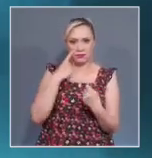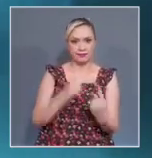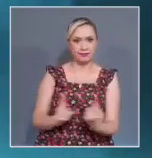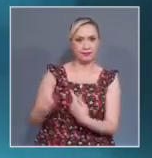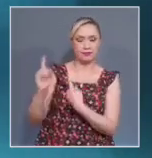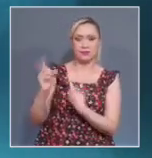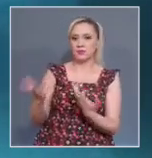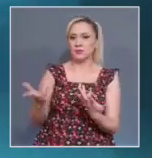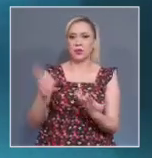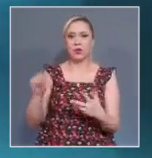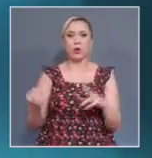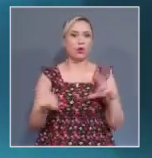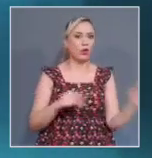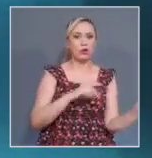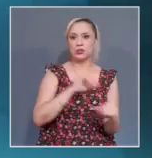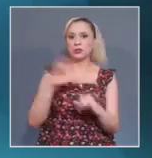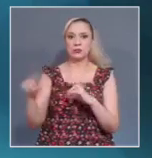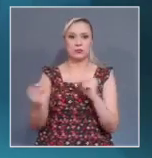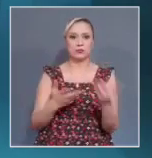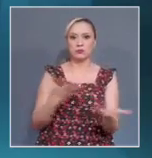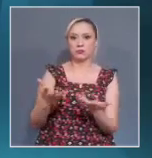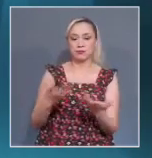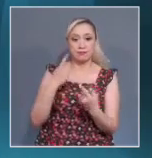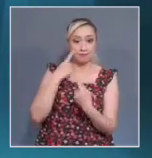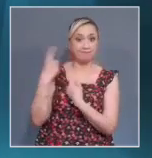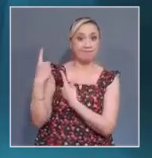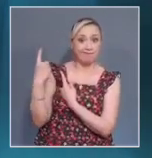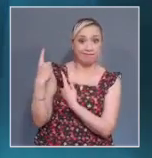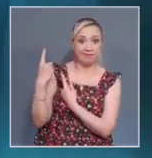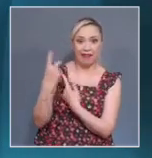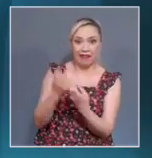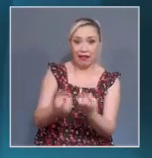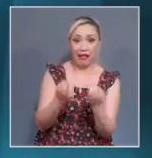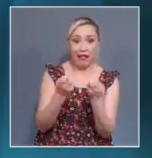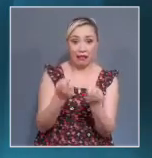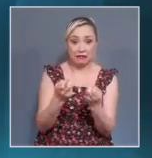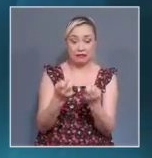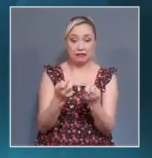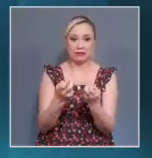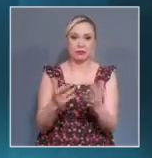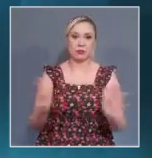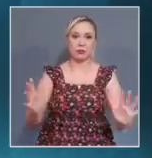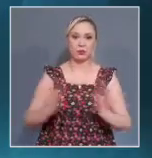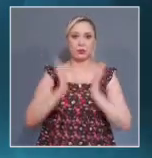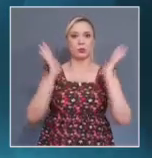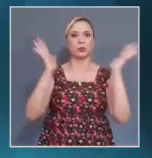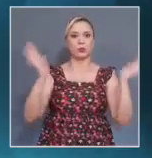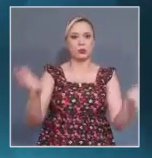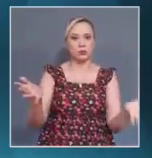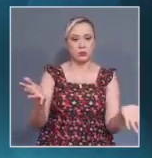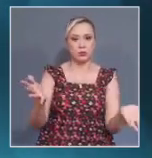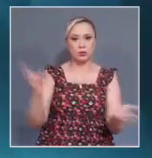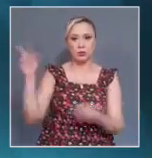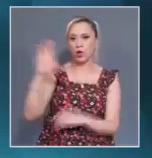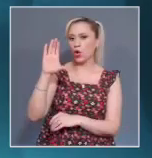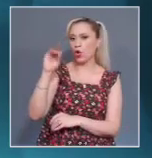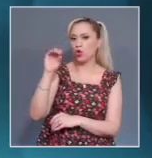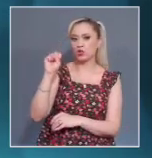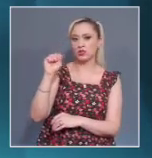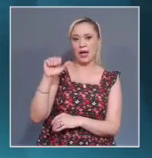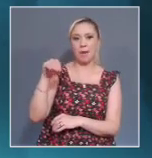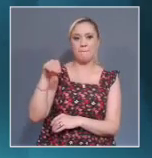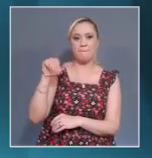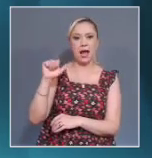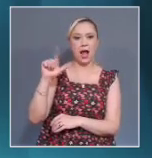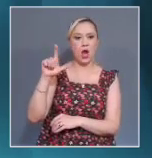Es el momento en que Angélica Sánchez Hernández, jueza de control en el Distrito Judicial de Cozamo, Aluapan, Veracruz, fue detenida